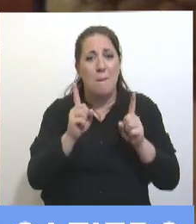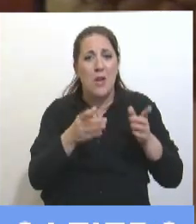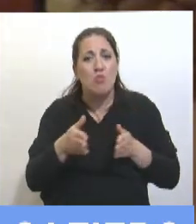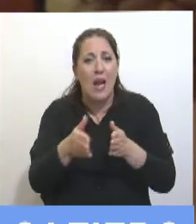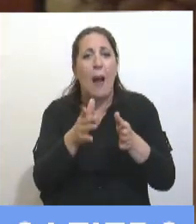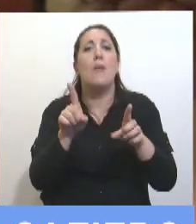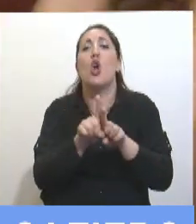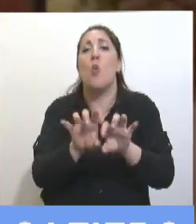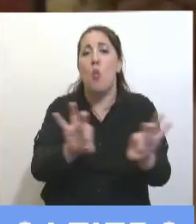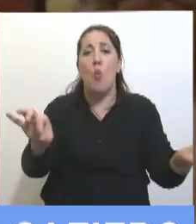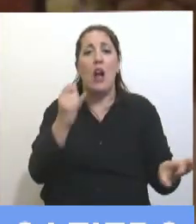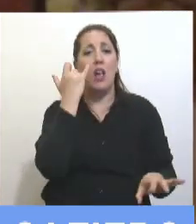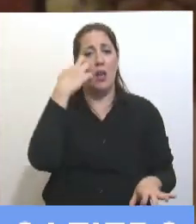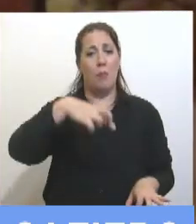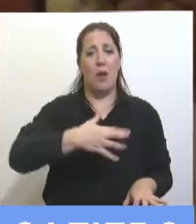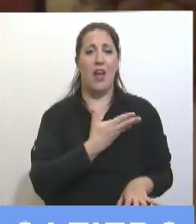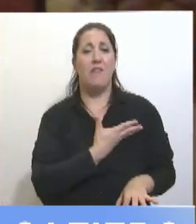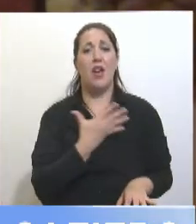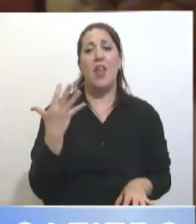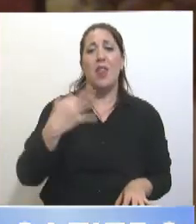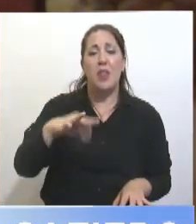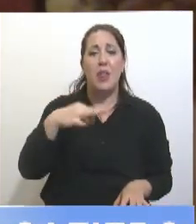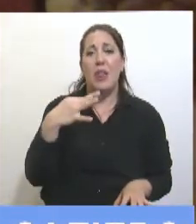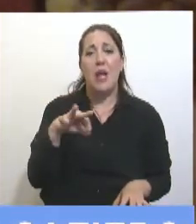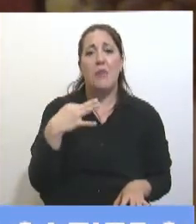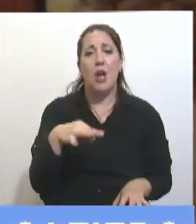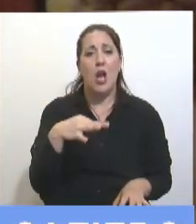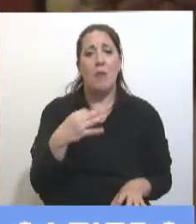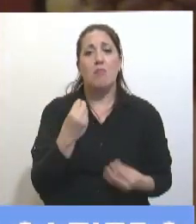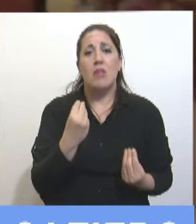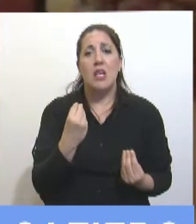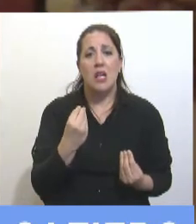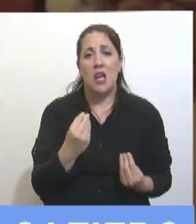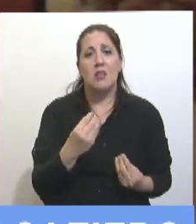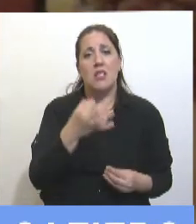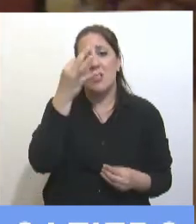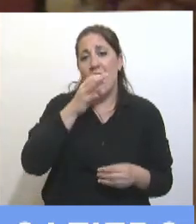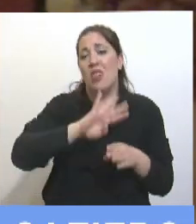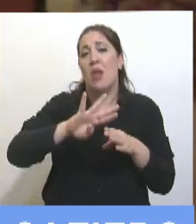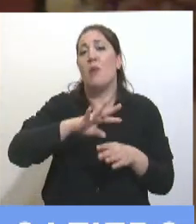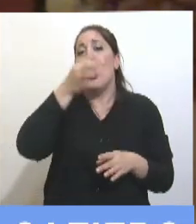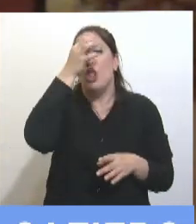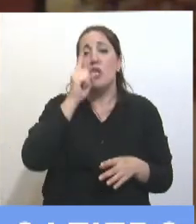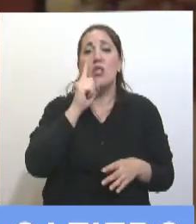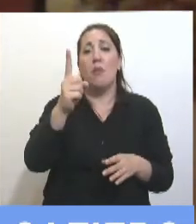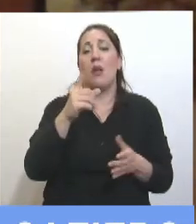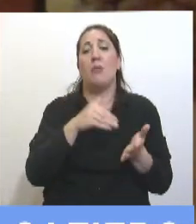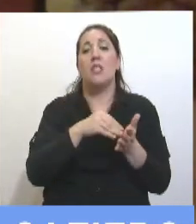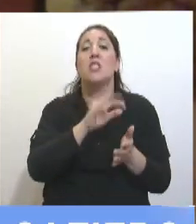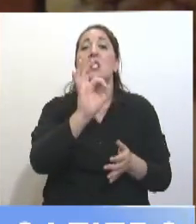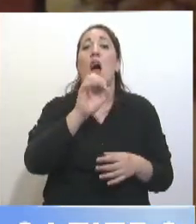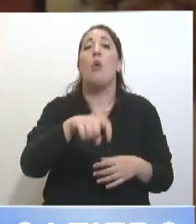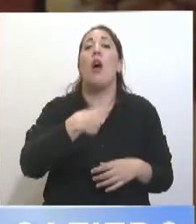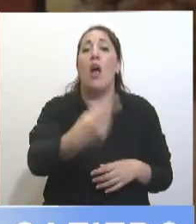de YPF que debemos 12.000 millones de juicios seguramente. Y sabe que otros juicios